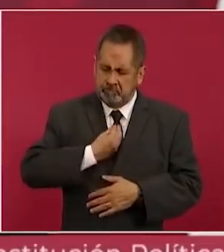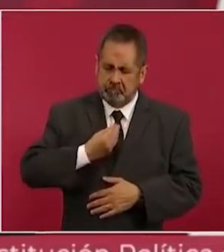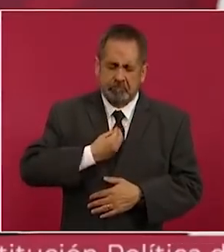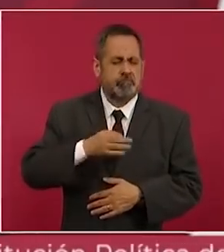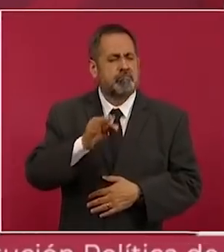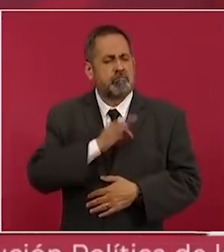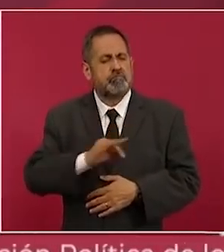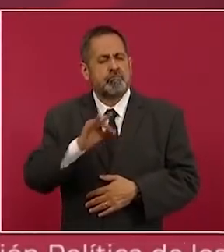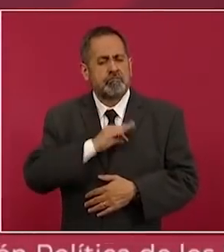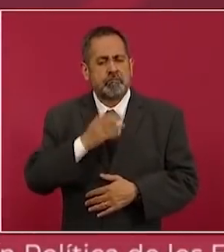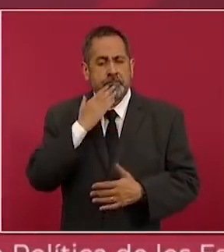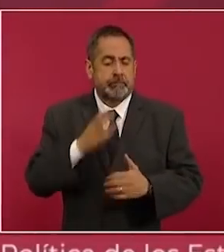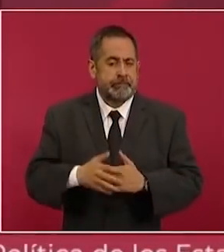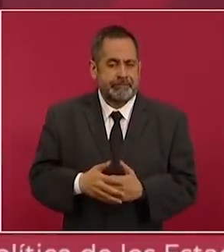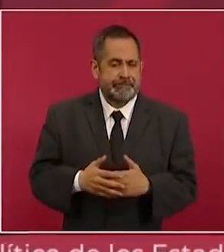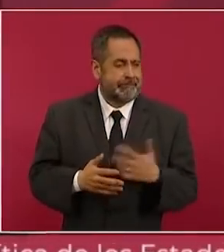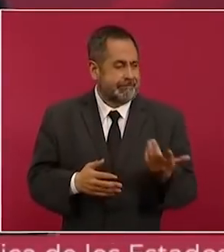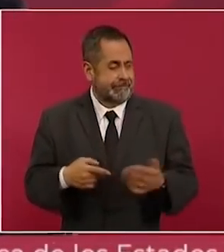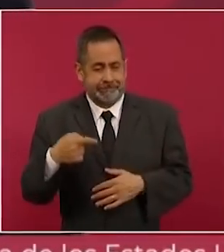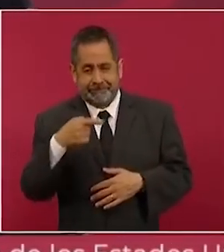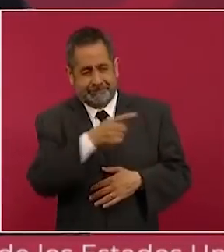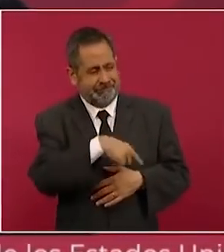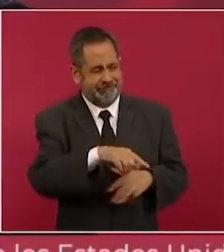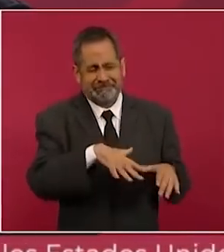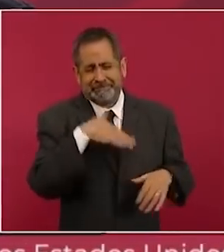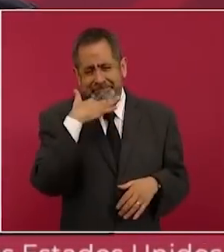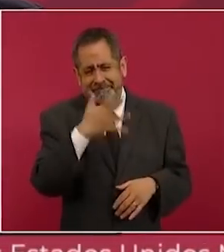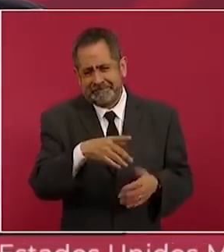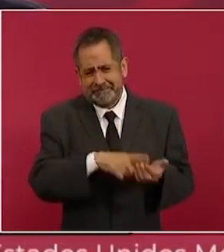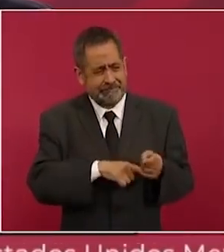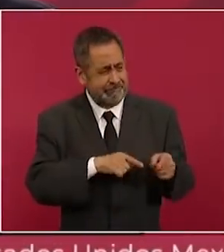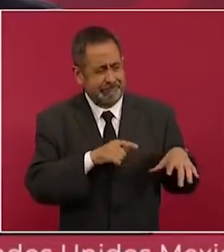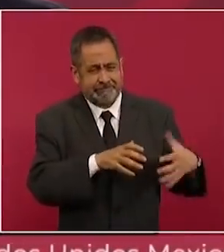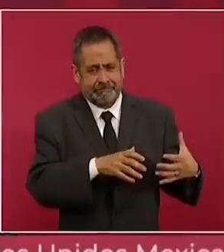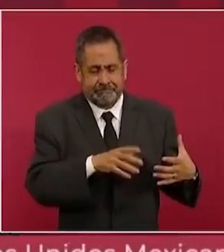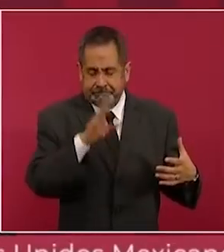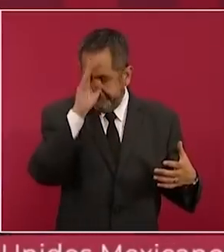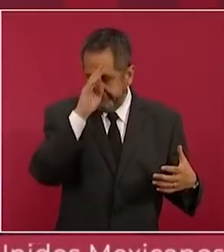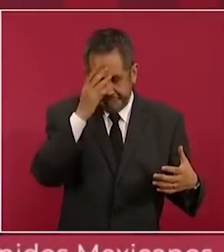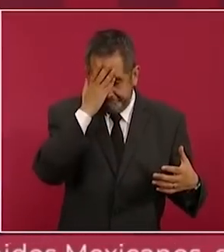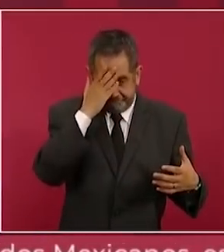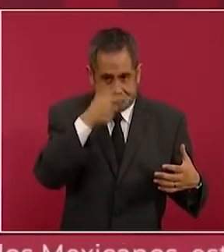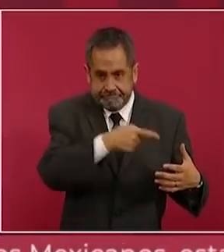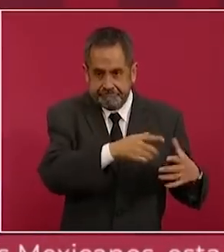Entonces, como un corrupto, porque eso es ya el colmo